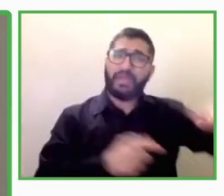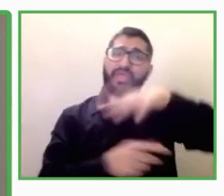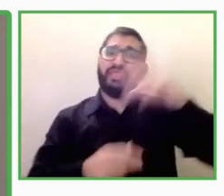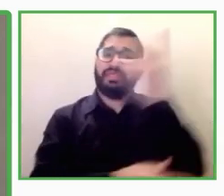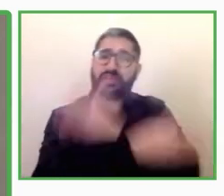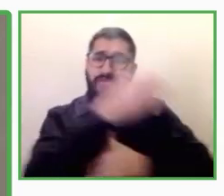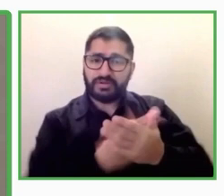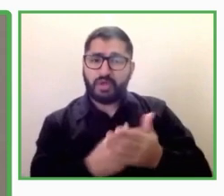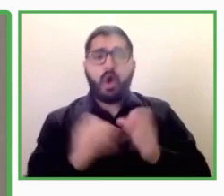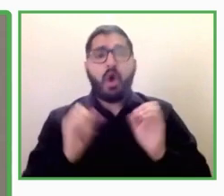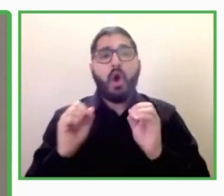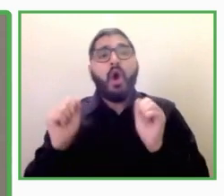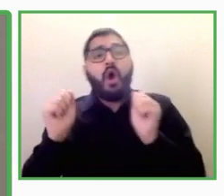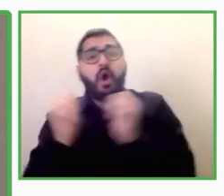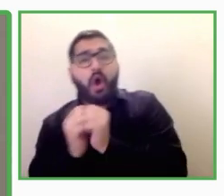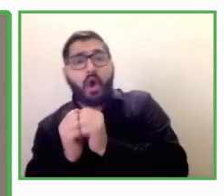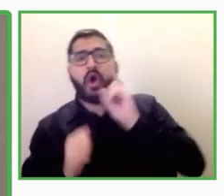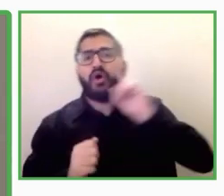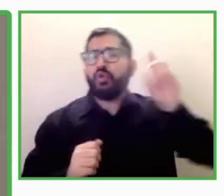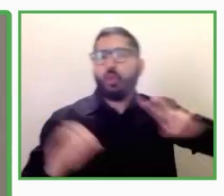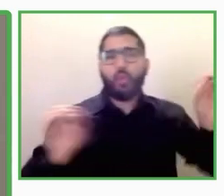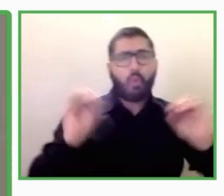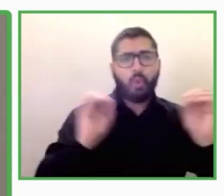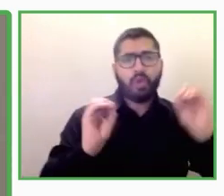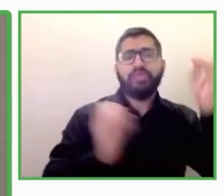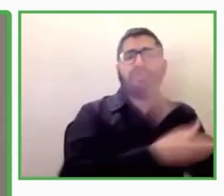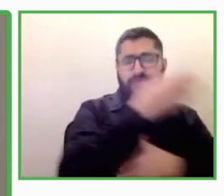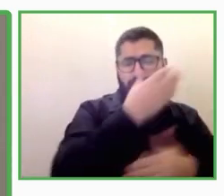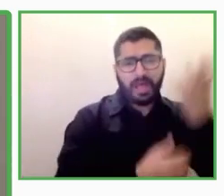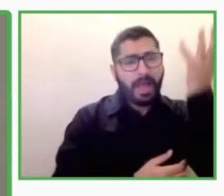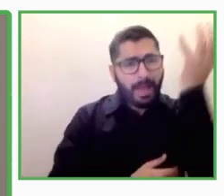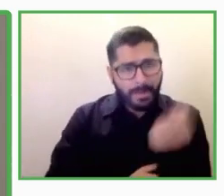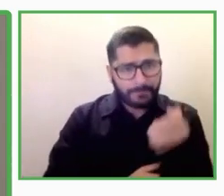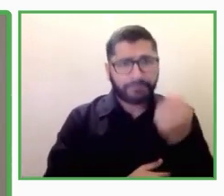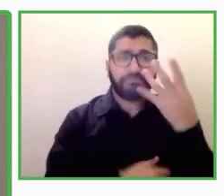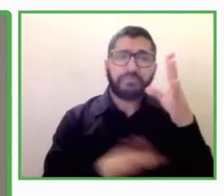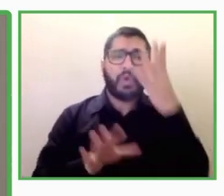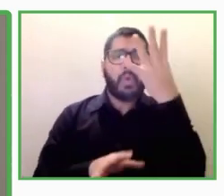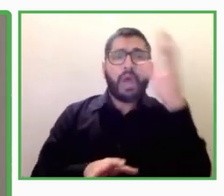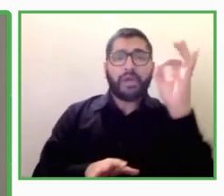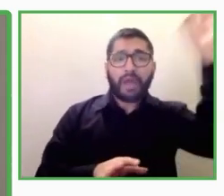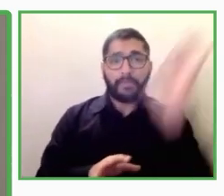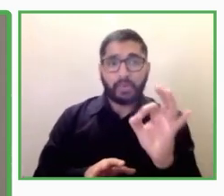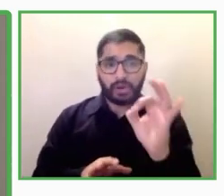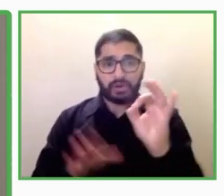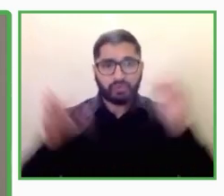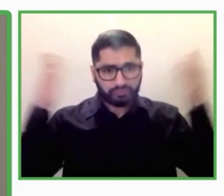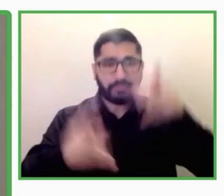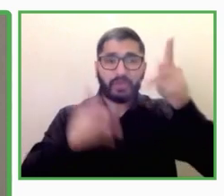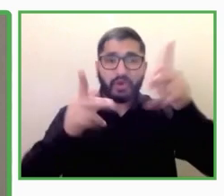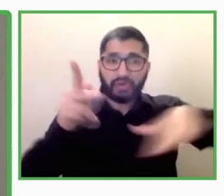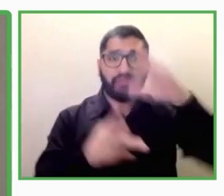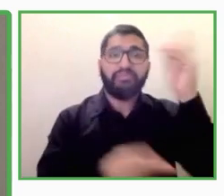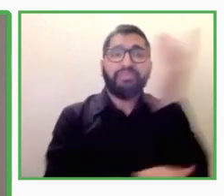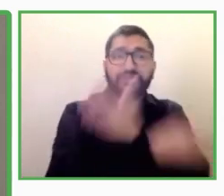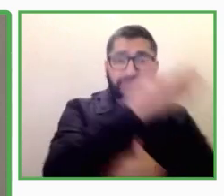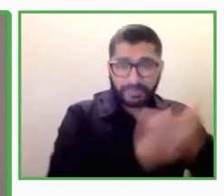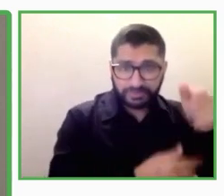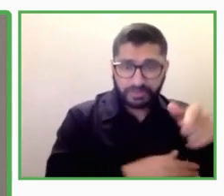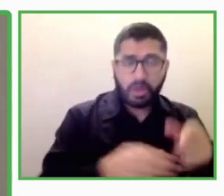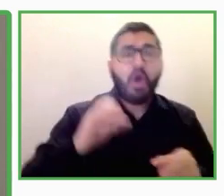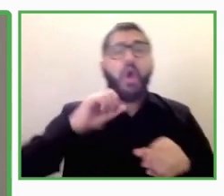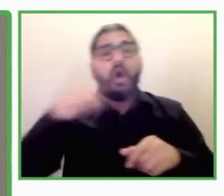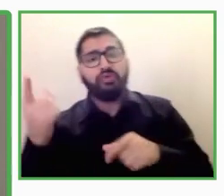cuenta con un 40% de su plantilla, personas con discapacidad y un 60% de personas sin discapacidad. Esto que hace